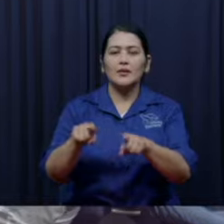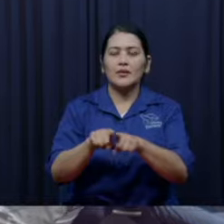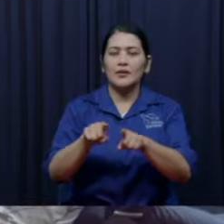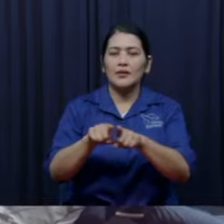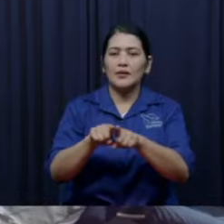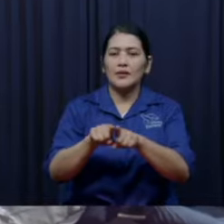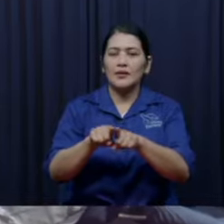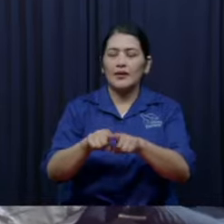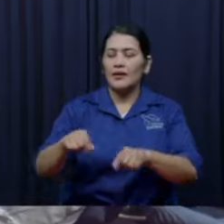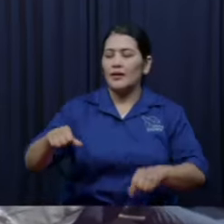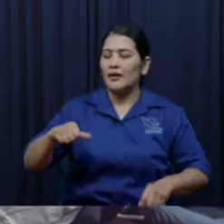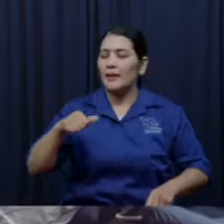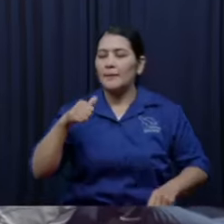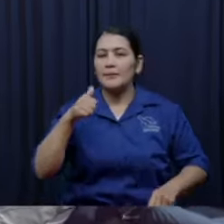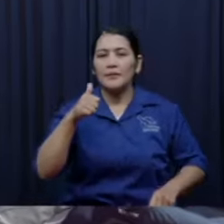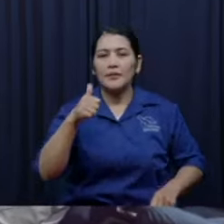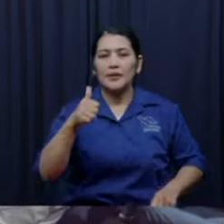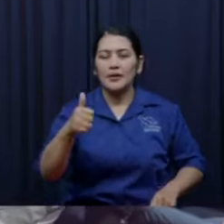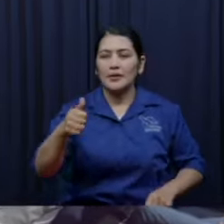halló el bien